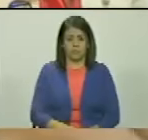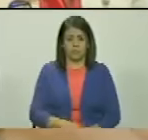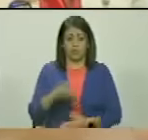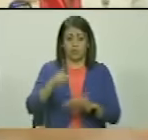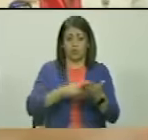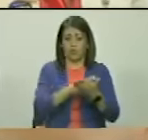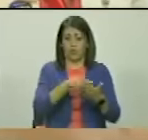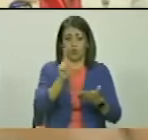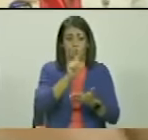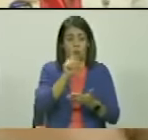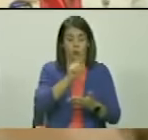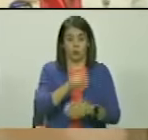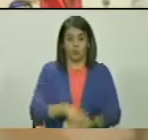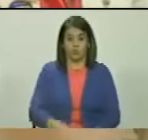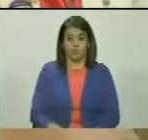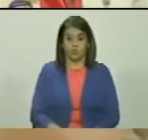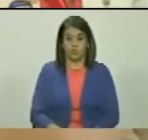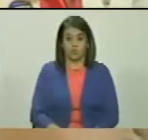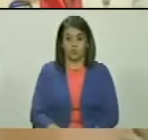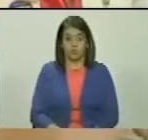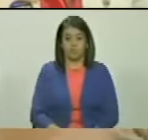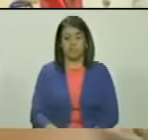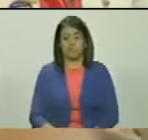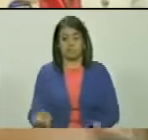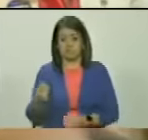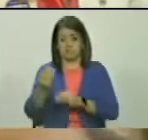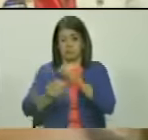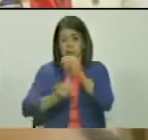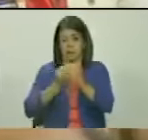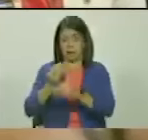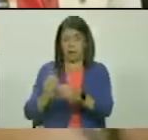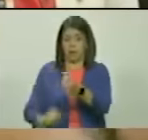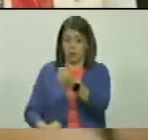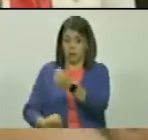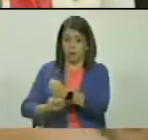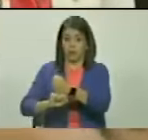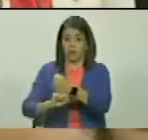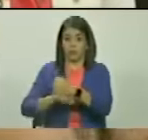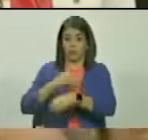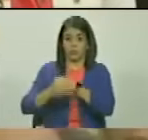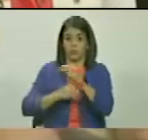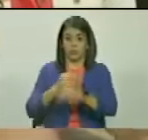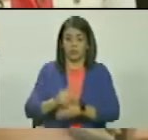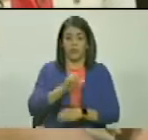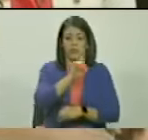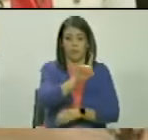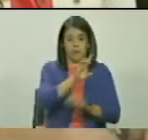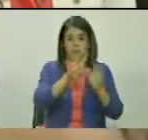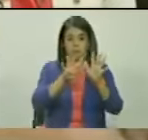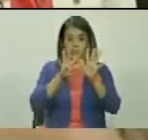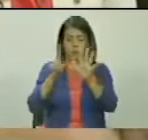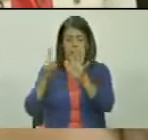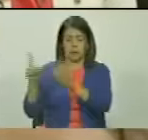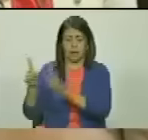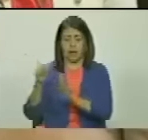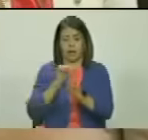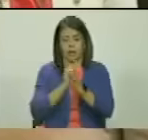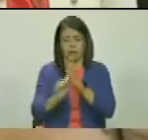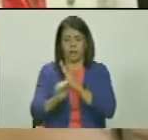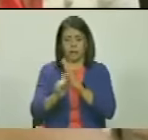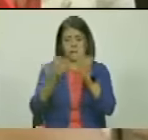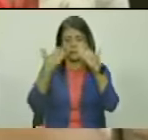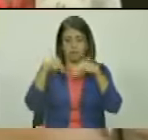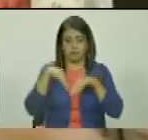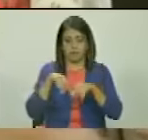anulado sino que suscribimos y apoyamos lo ocurrido en el año 66 como lo señala en el artículo